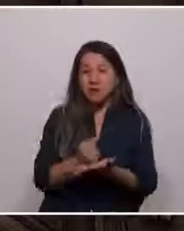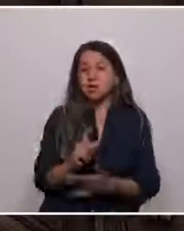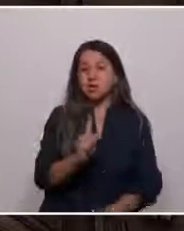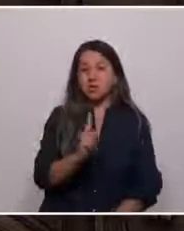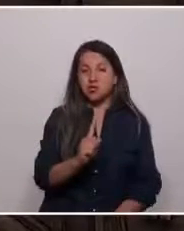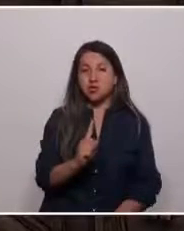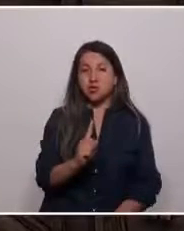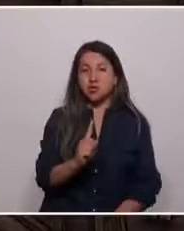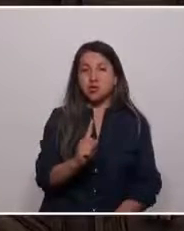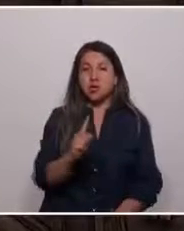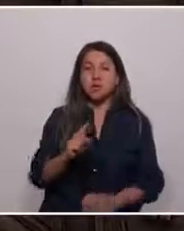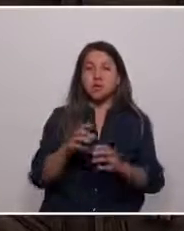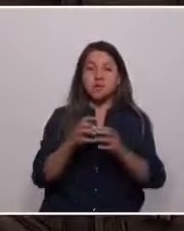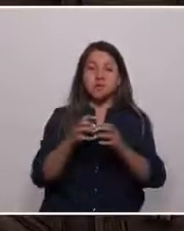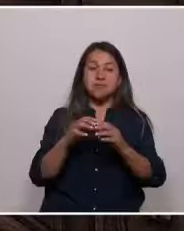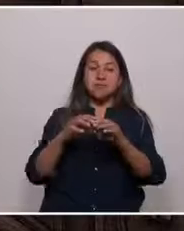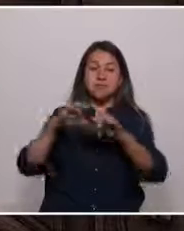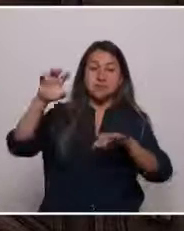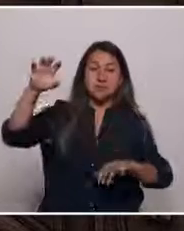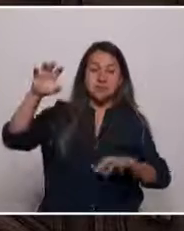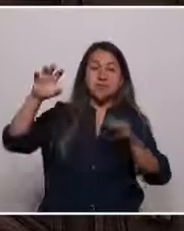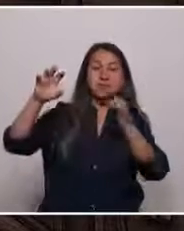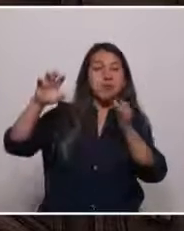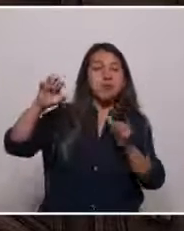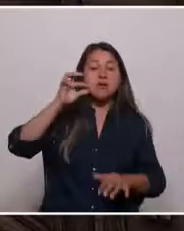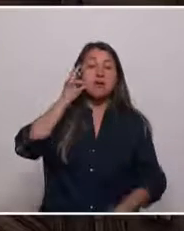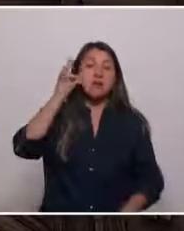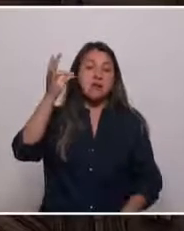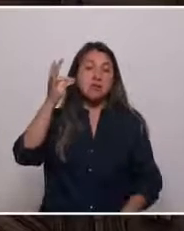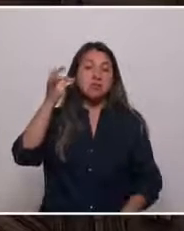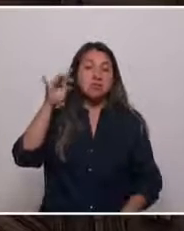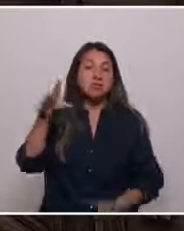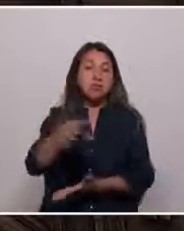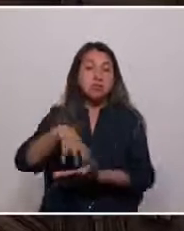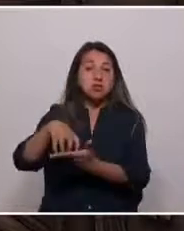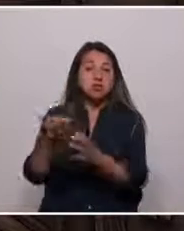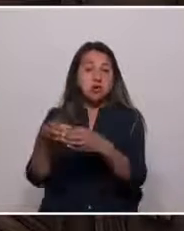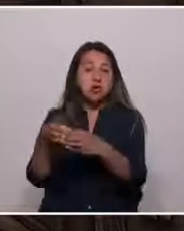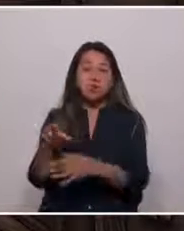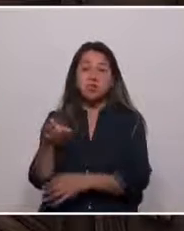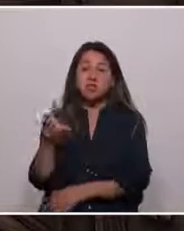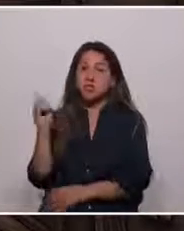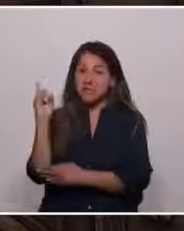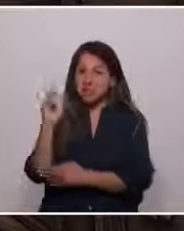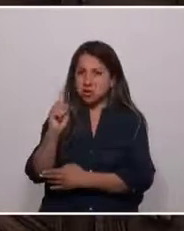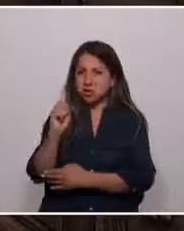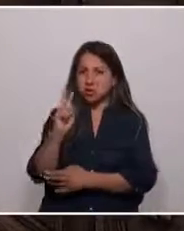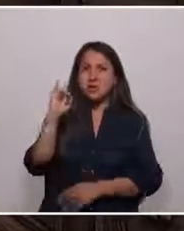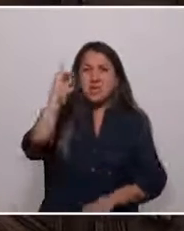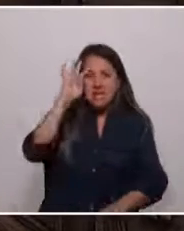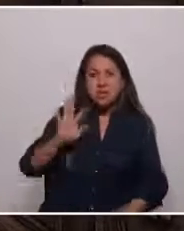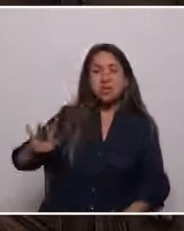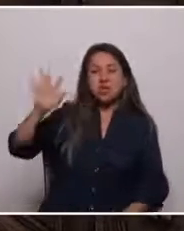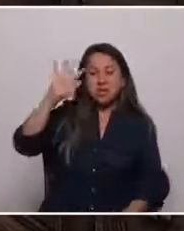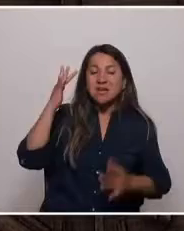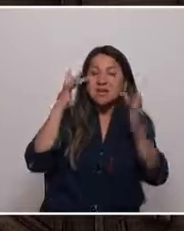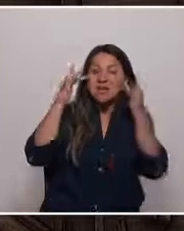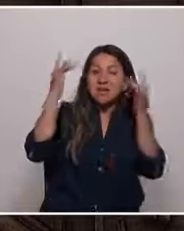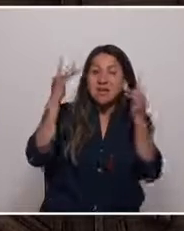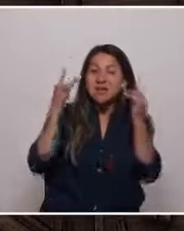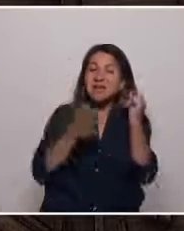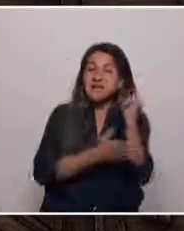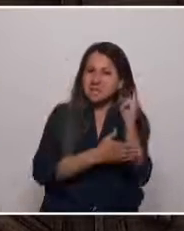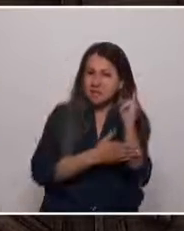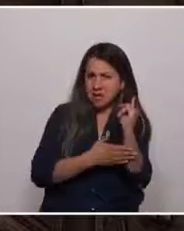elitismo y el clasismo no son solo patrimonio de un sector de la derecha. La soberbia ideológica e intelectual de la izquierda